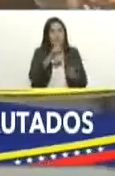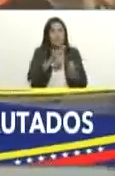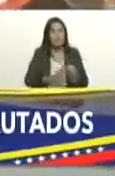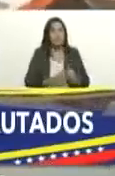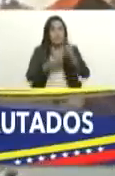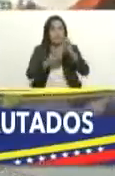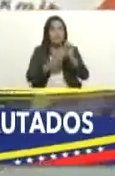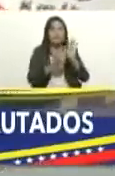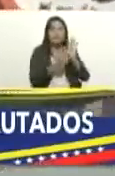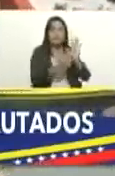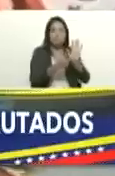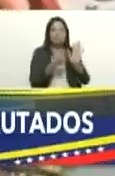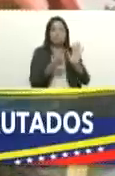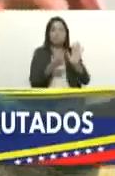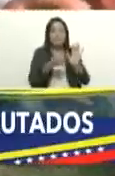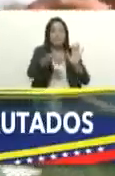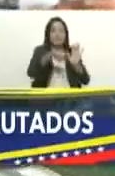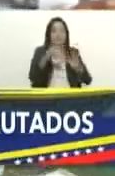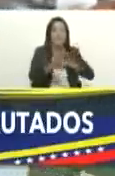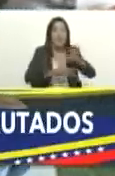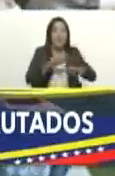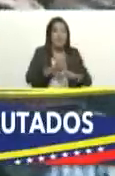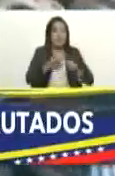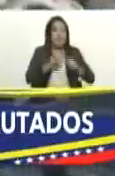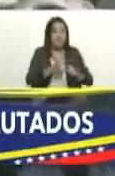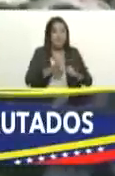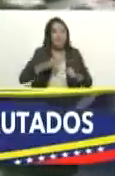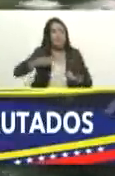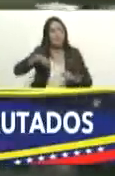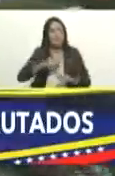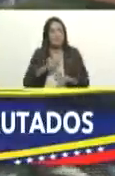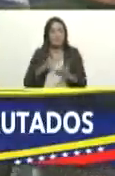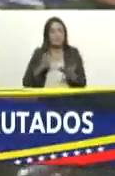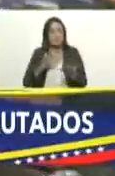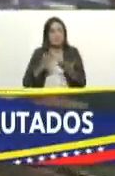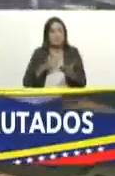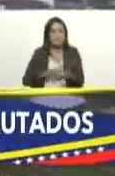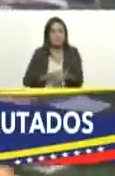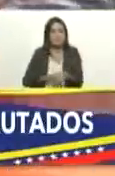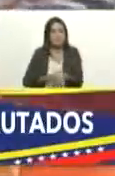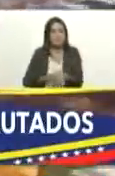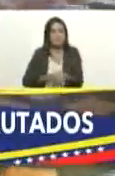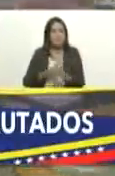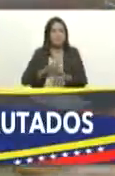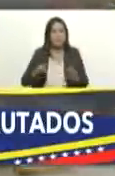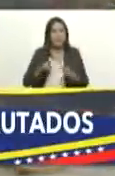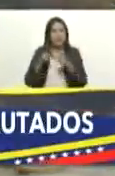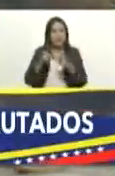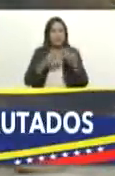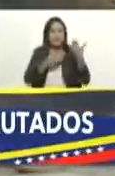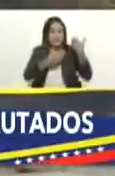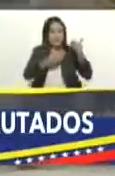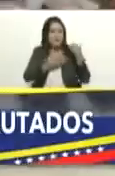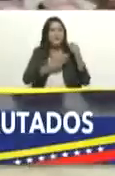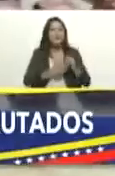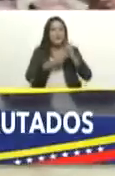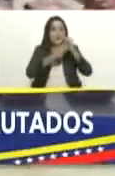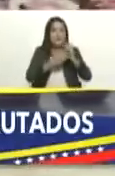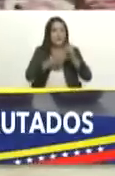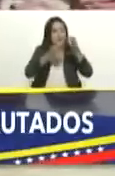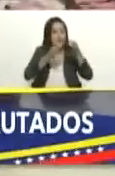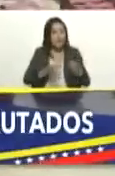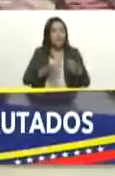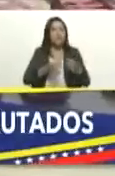incluido este problema que indigna pero que usted se ha puesto en la primera línea de batalla y estoy seguro que vamos a ganar también